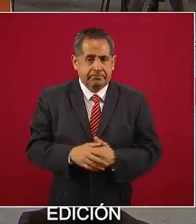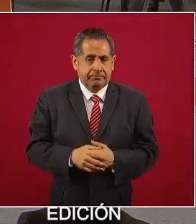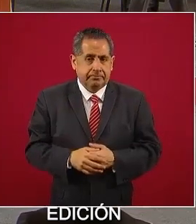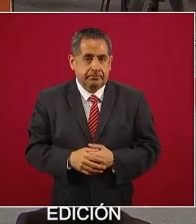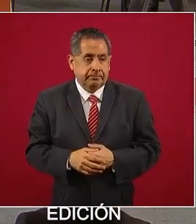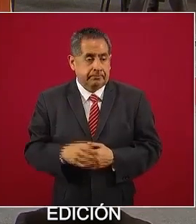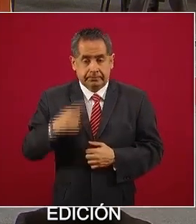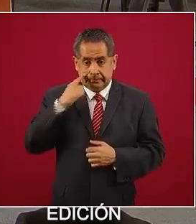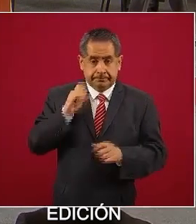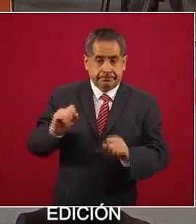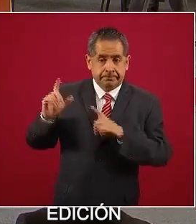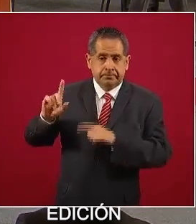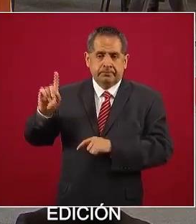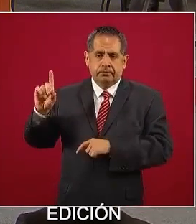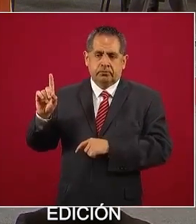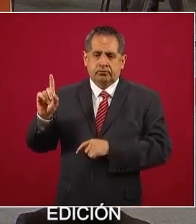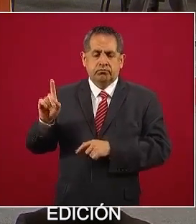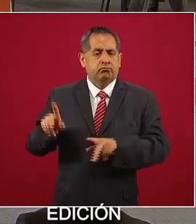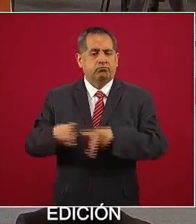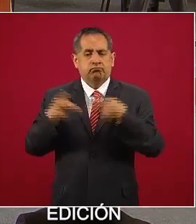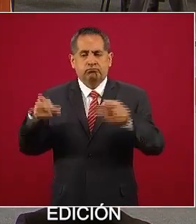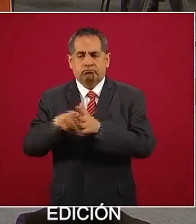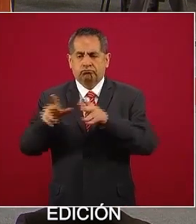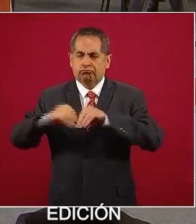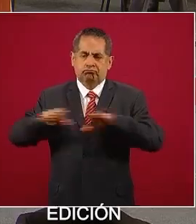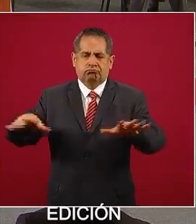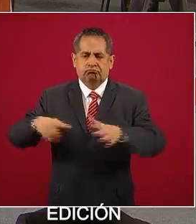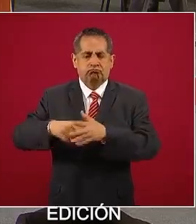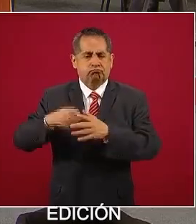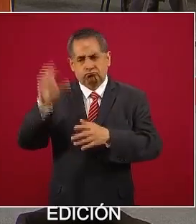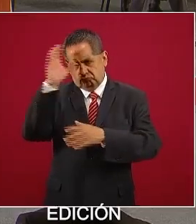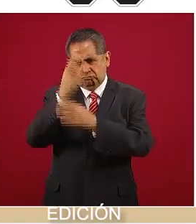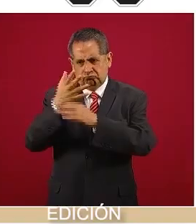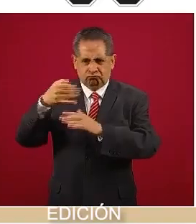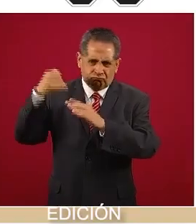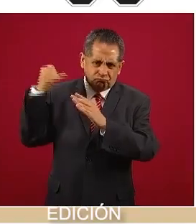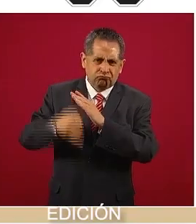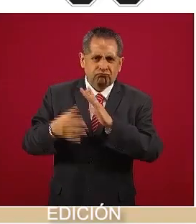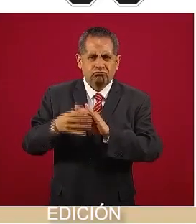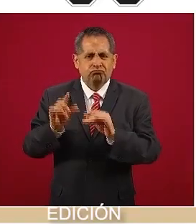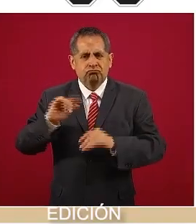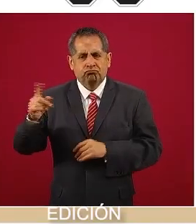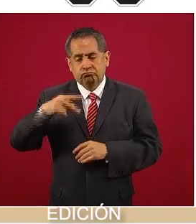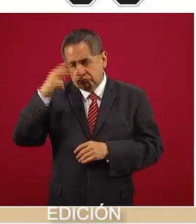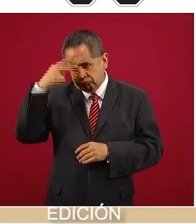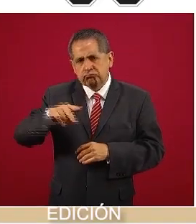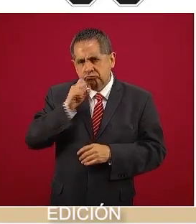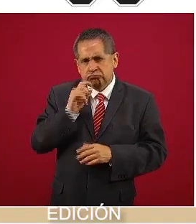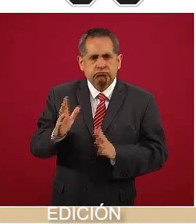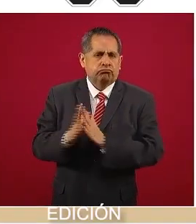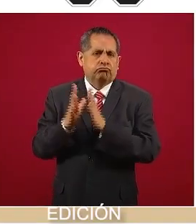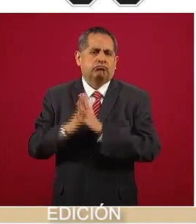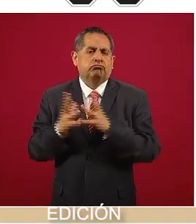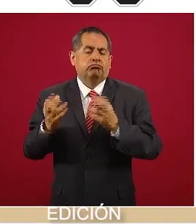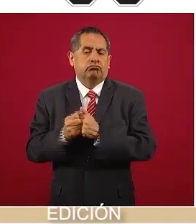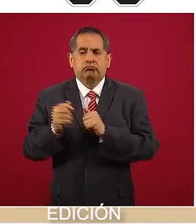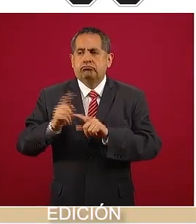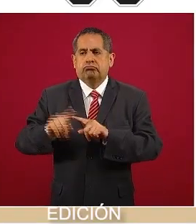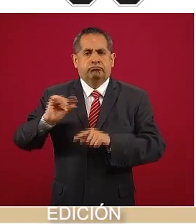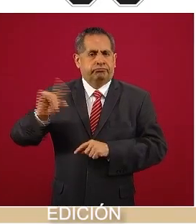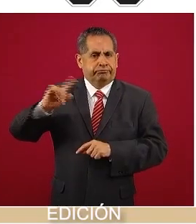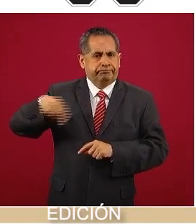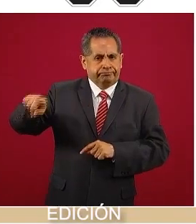evidencia de un artículo científico en el que participaron investigadoras e investigadores mexicanos con otros